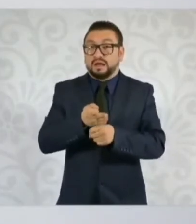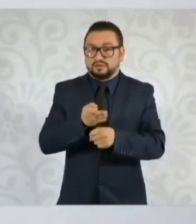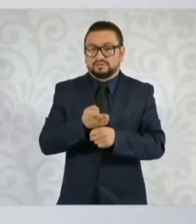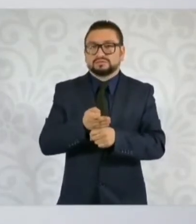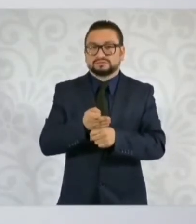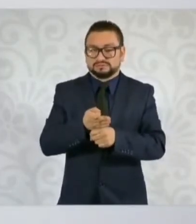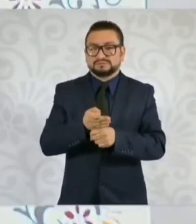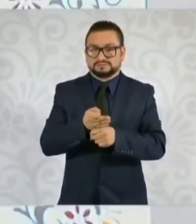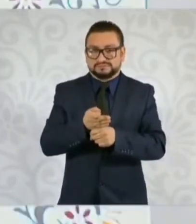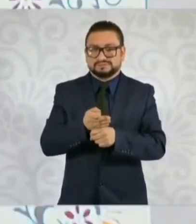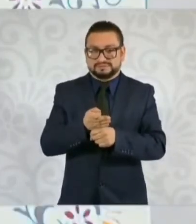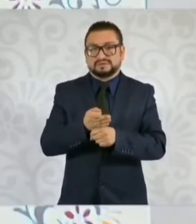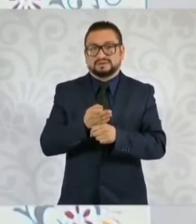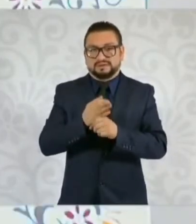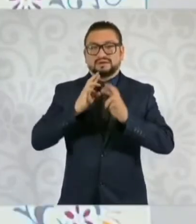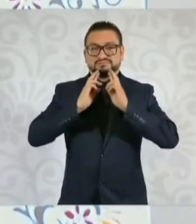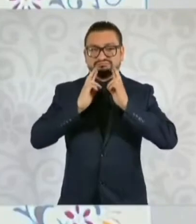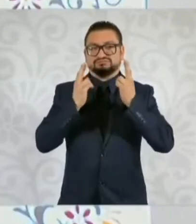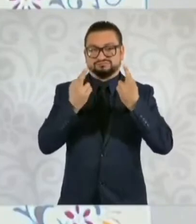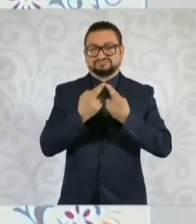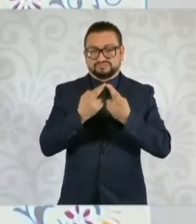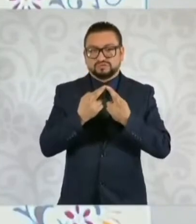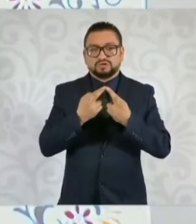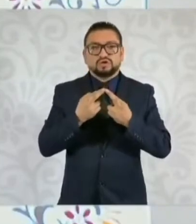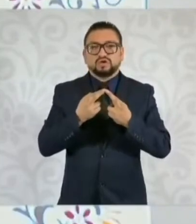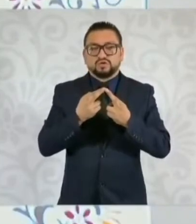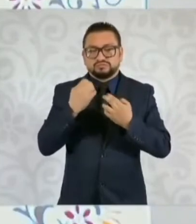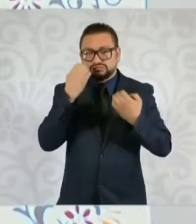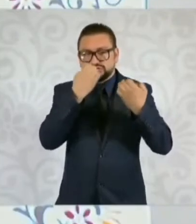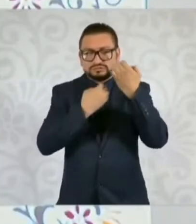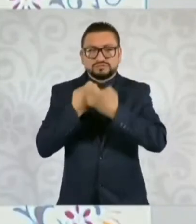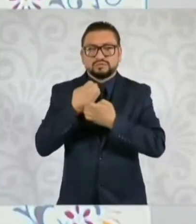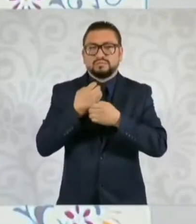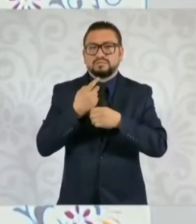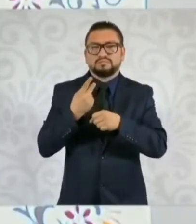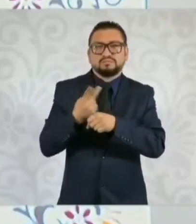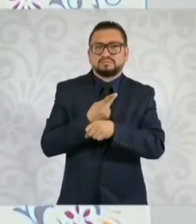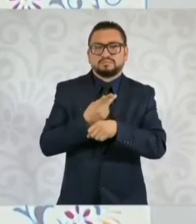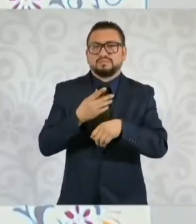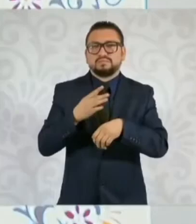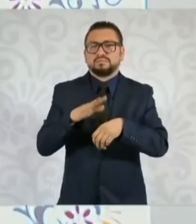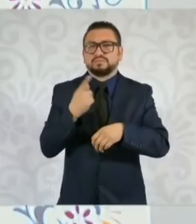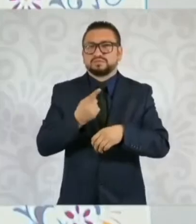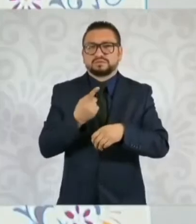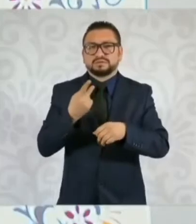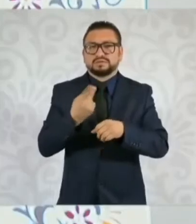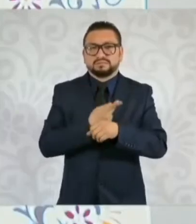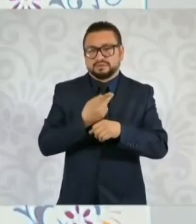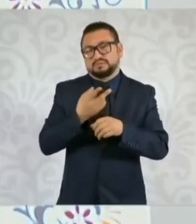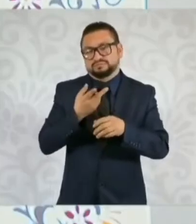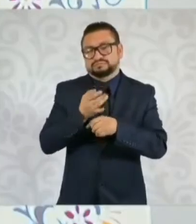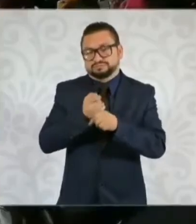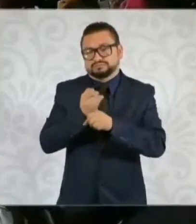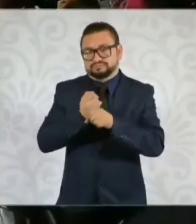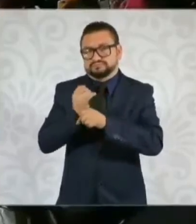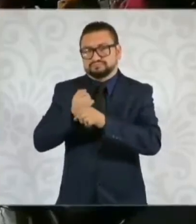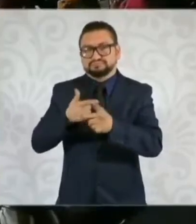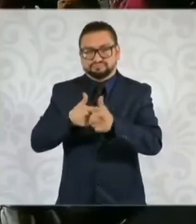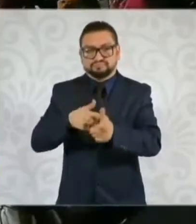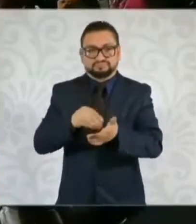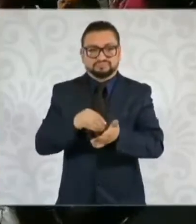haciendo la reunión para ver las causas raíz de la investigación. Entonces,